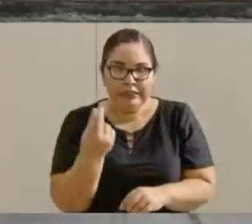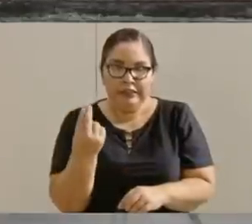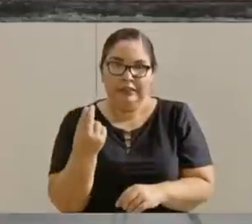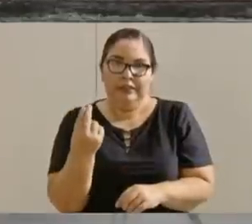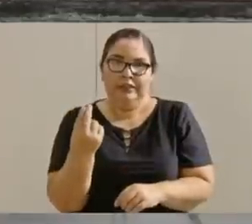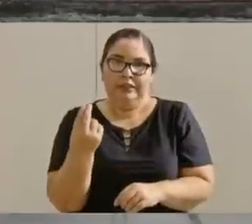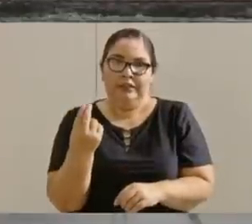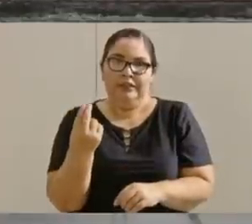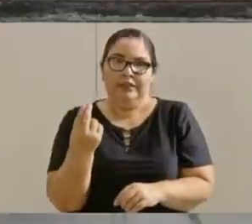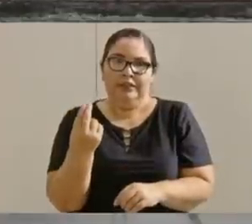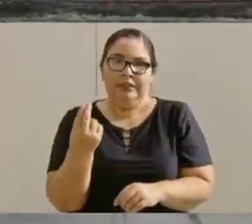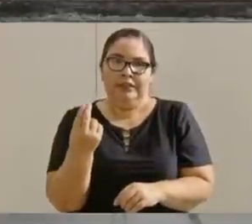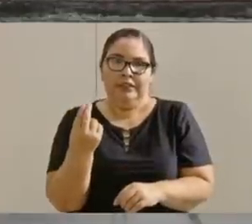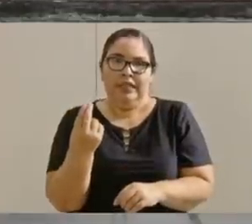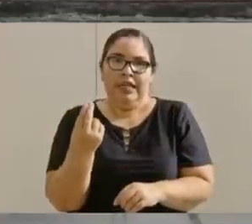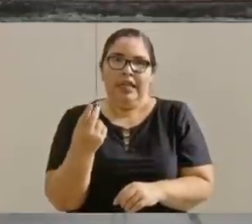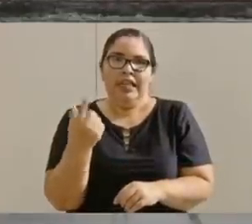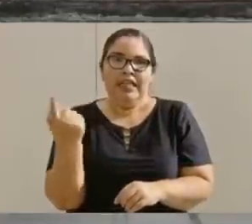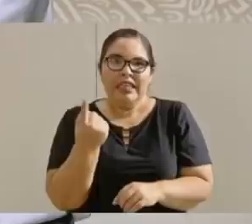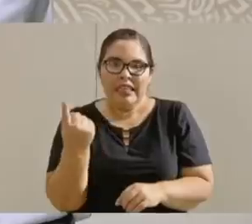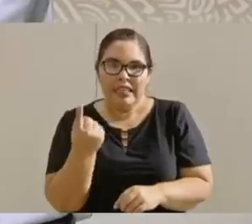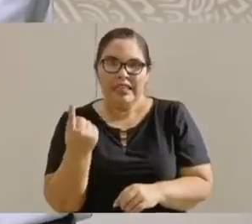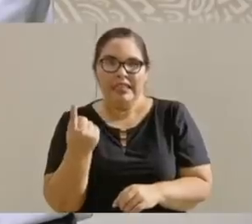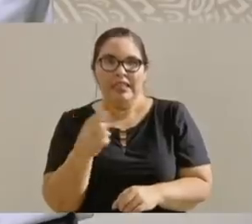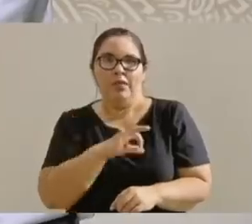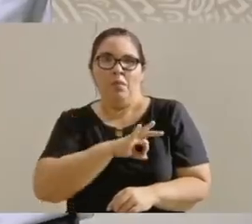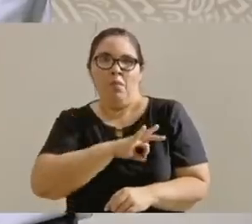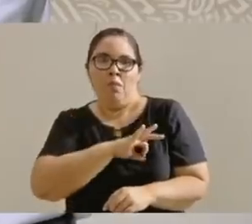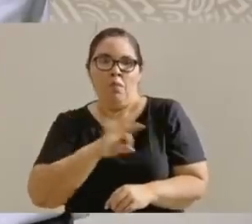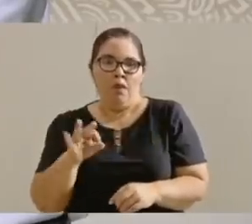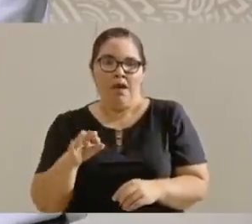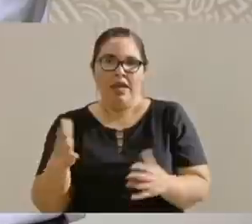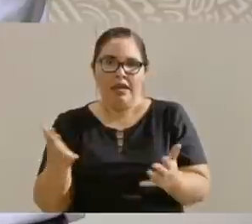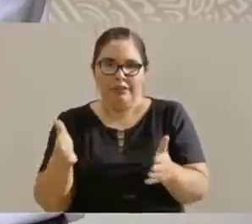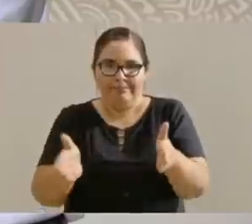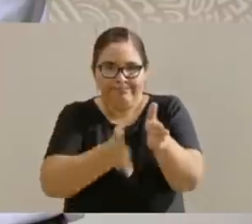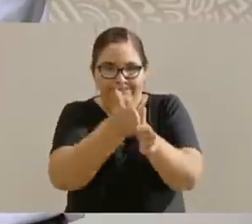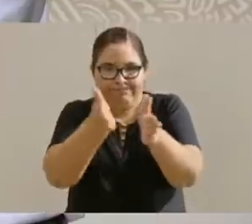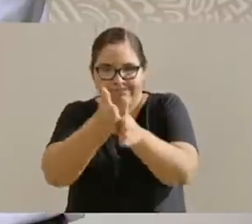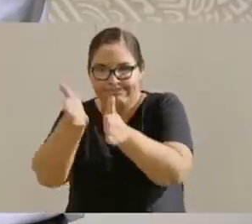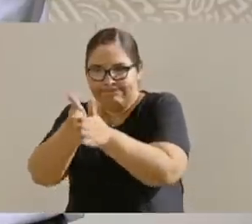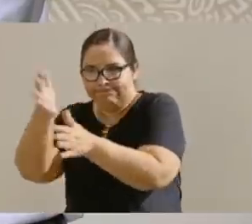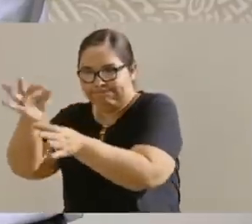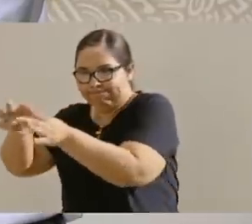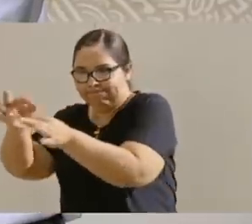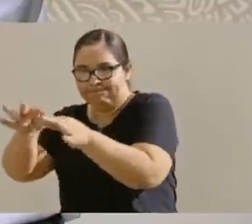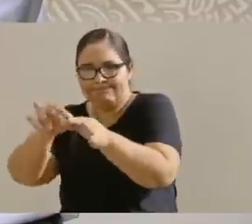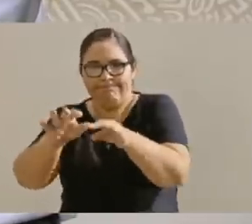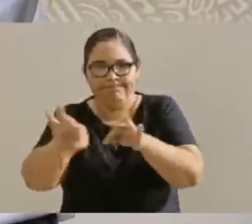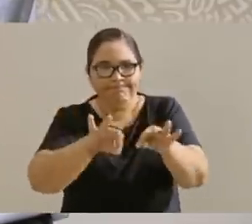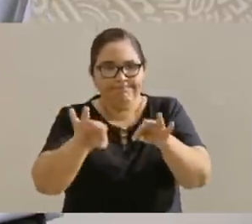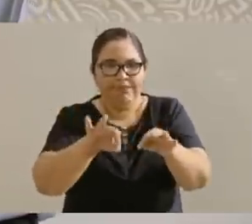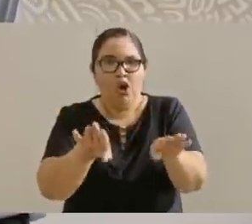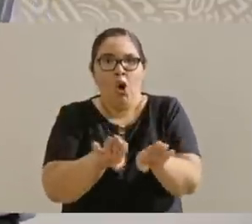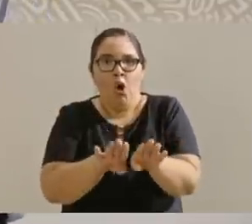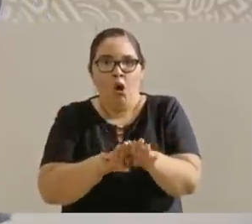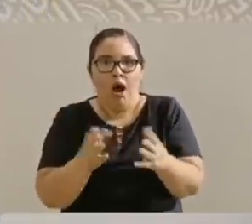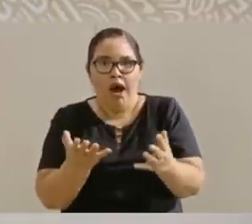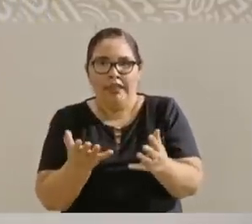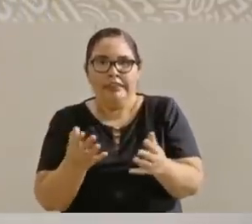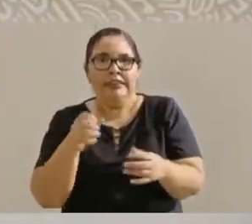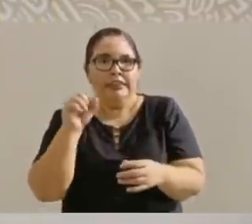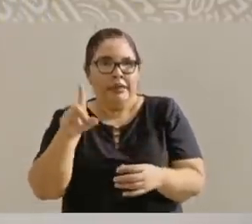de la capacidad de ejecución de la